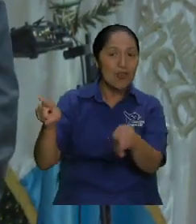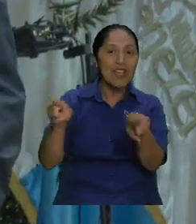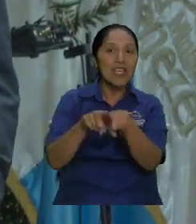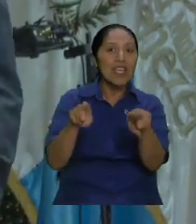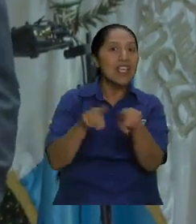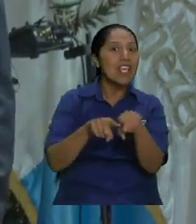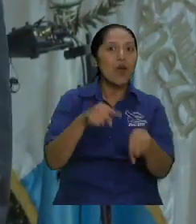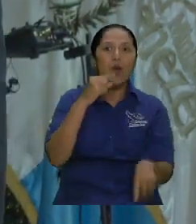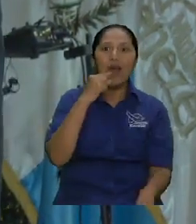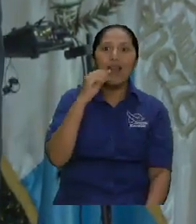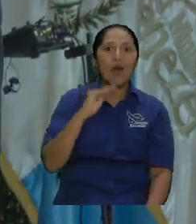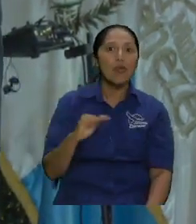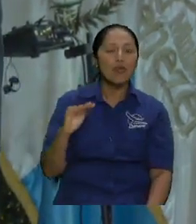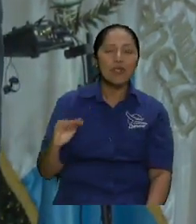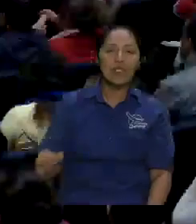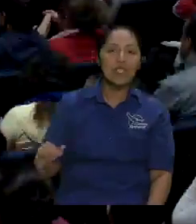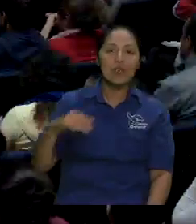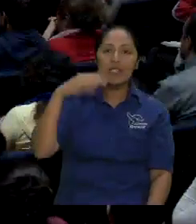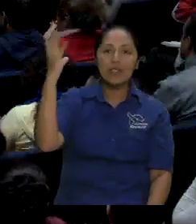chirices patojos